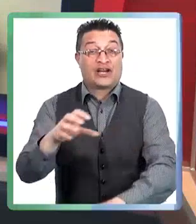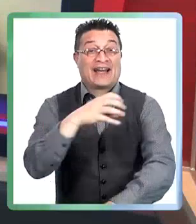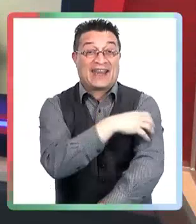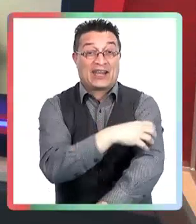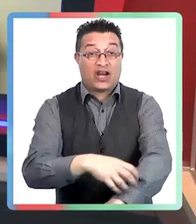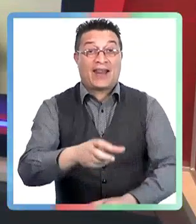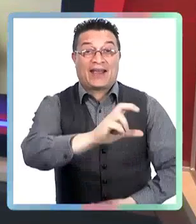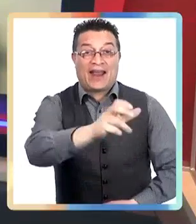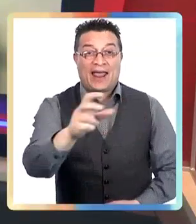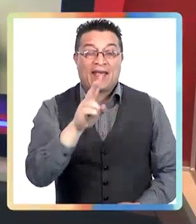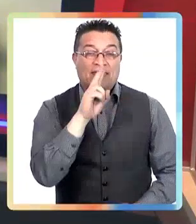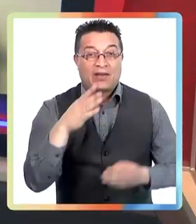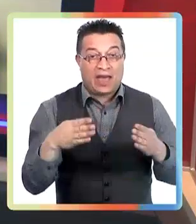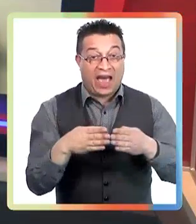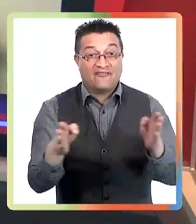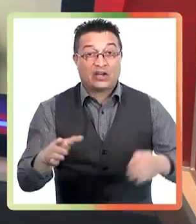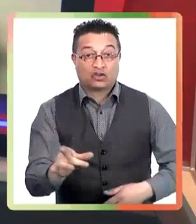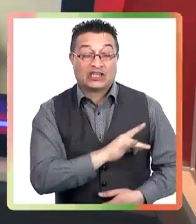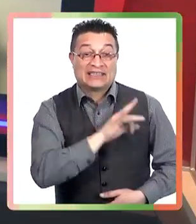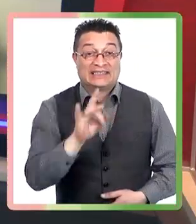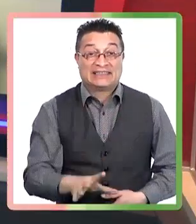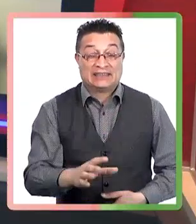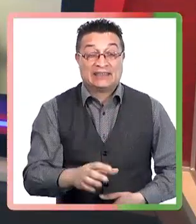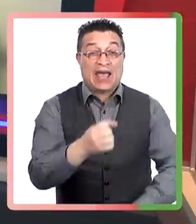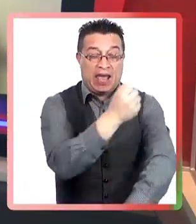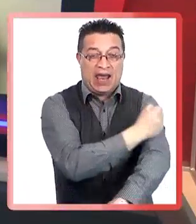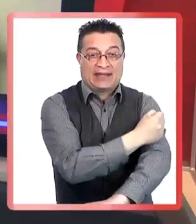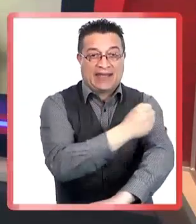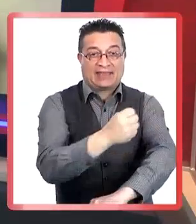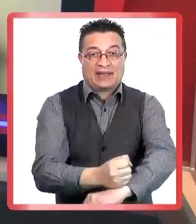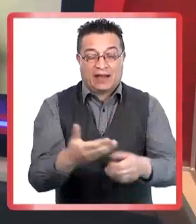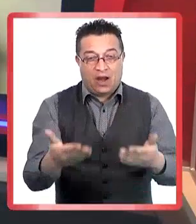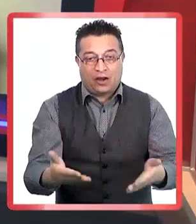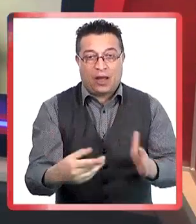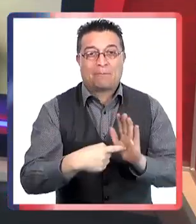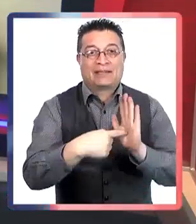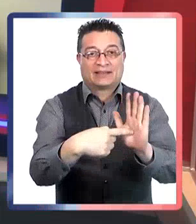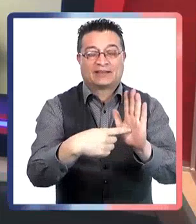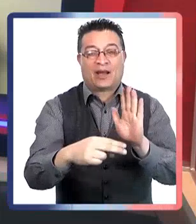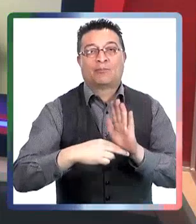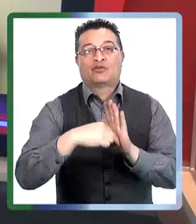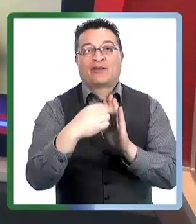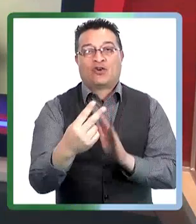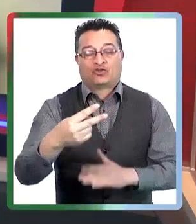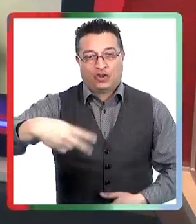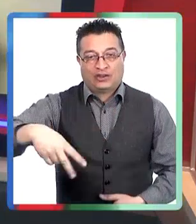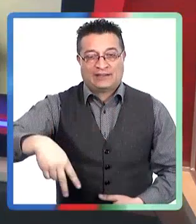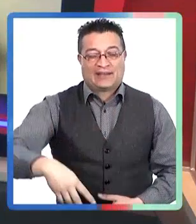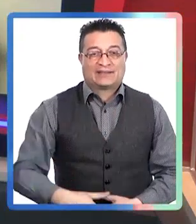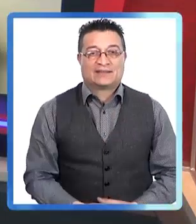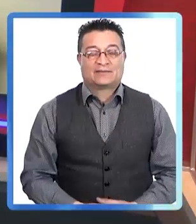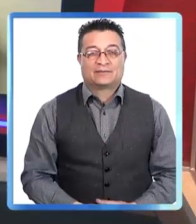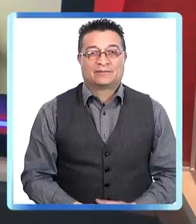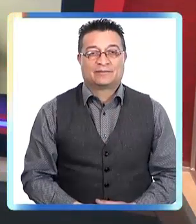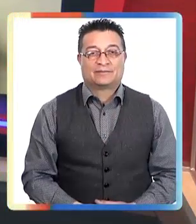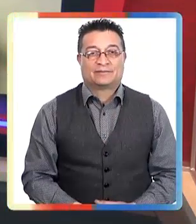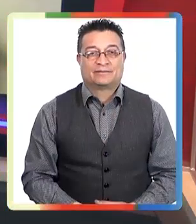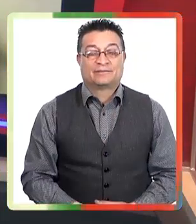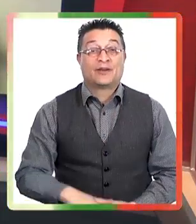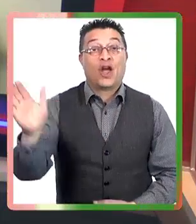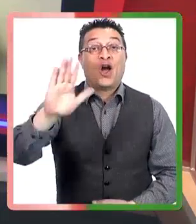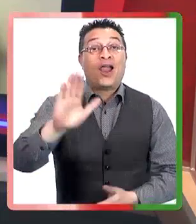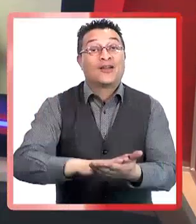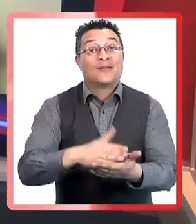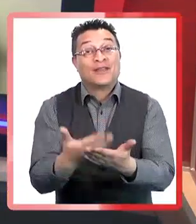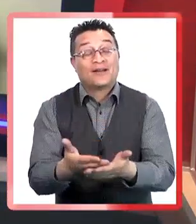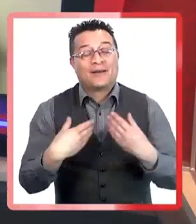Hola, ¿qué tal? ¿Cómo están? Les damos la bienvenida a la entrevista del domingo de Portavoz Noticias. Terminaron las vacaciones de invierno, 12.500